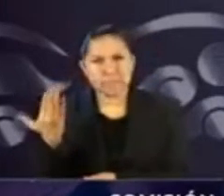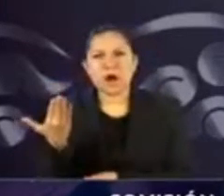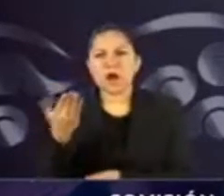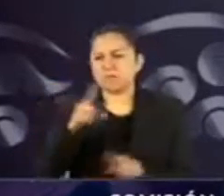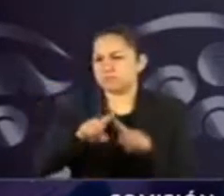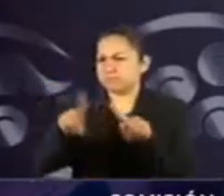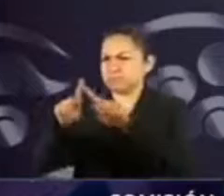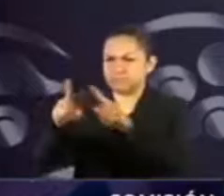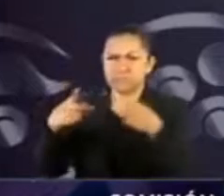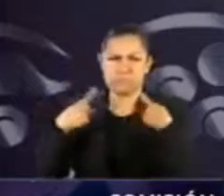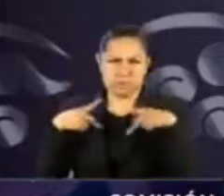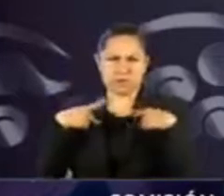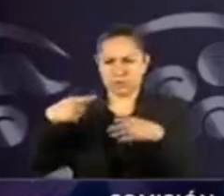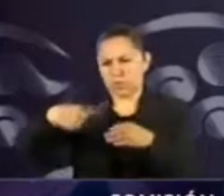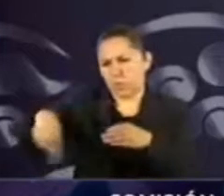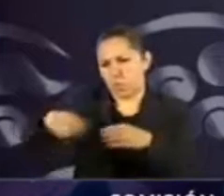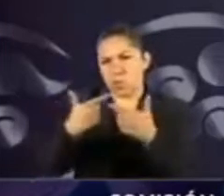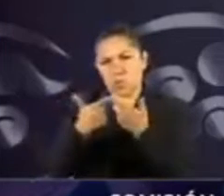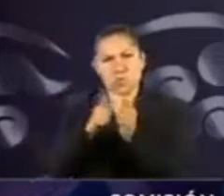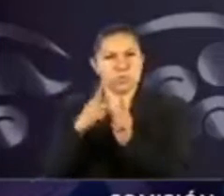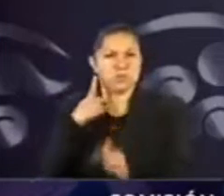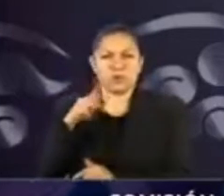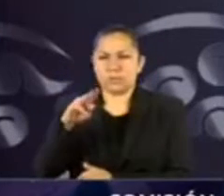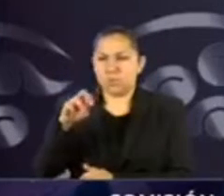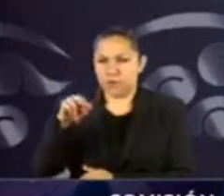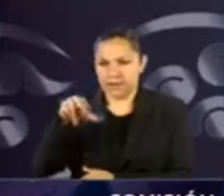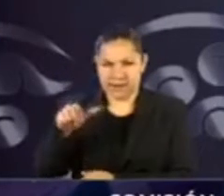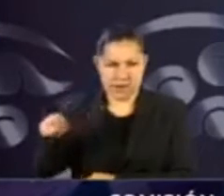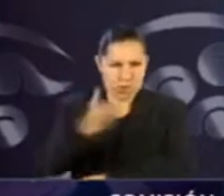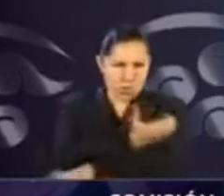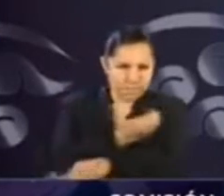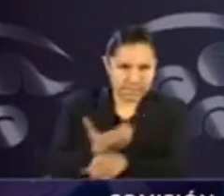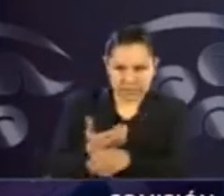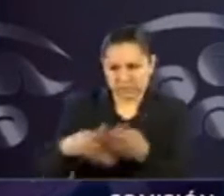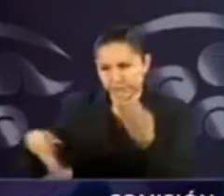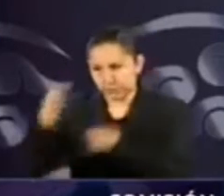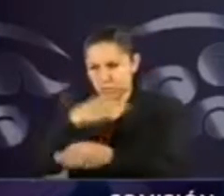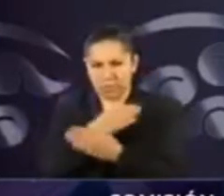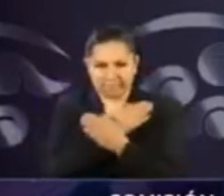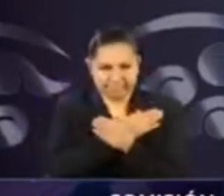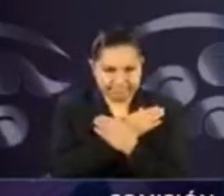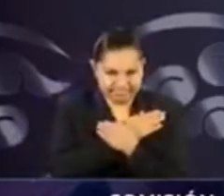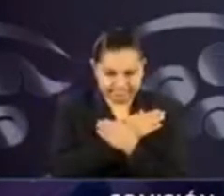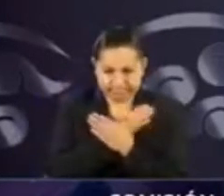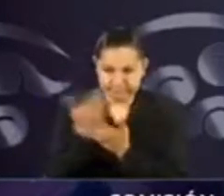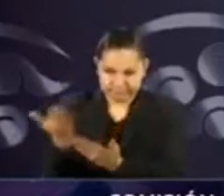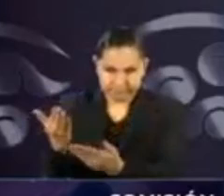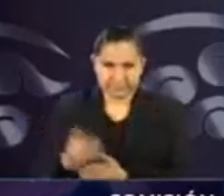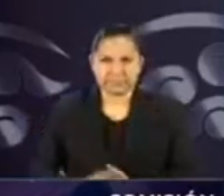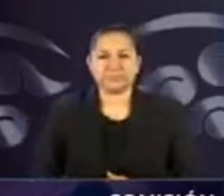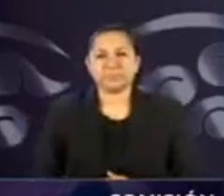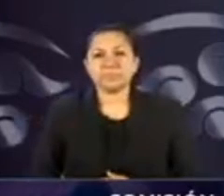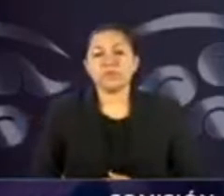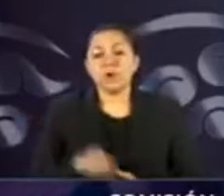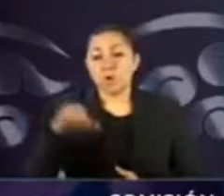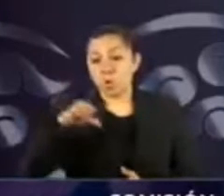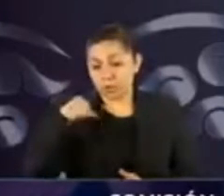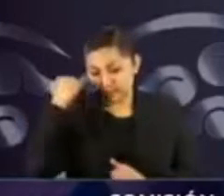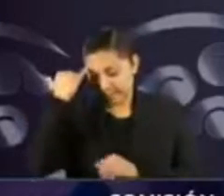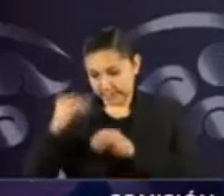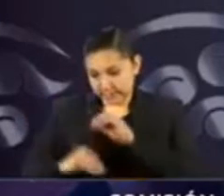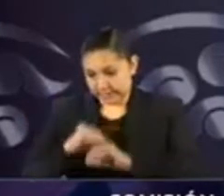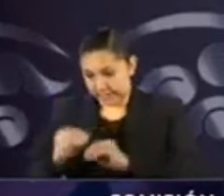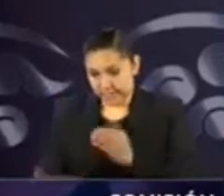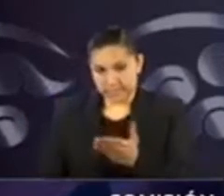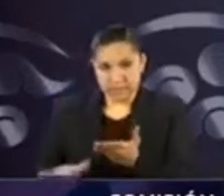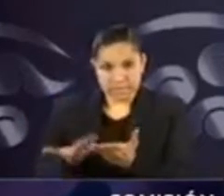militantes de Moreno. Bueno, la iniciativa que presentamos el día de hoy es una modificación a la ley del